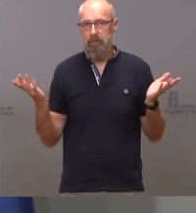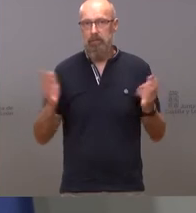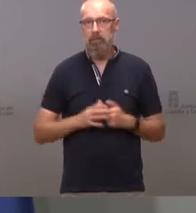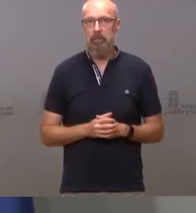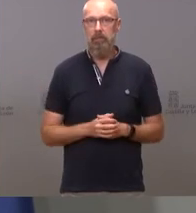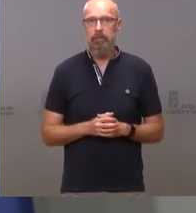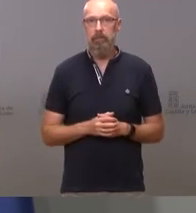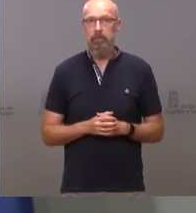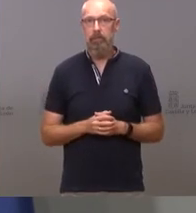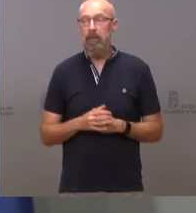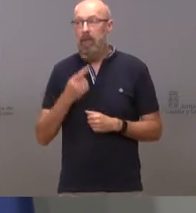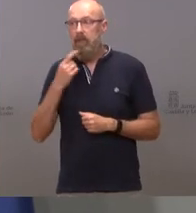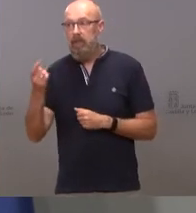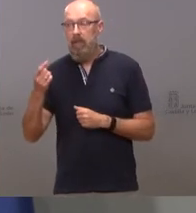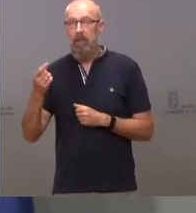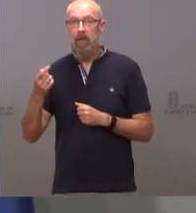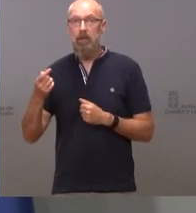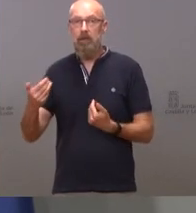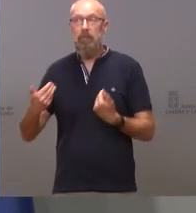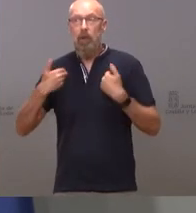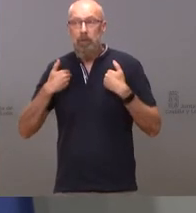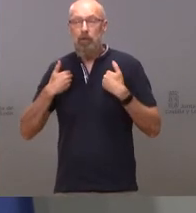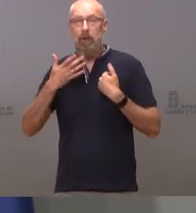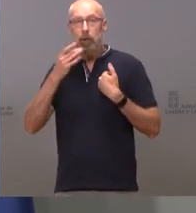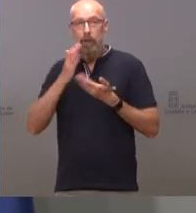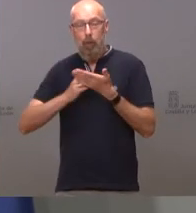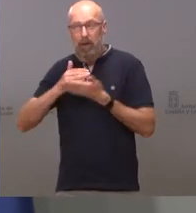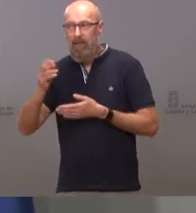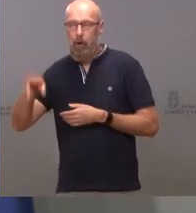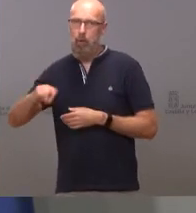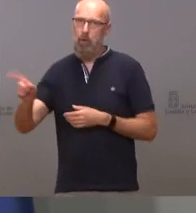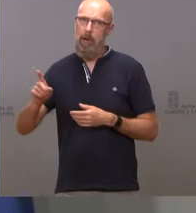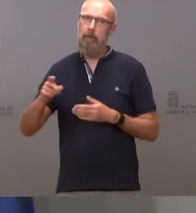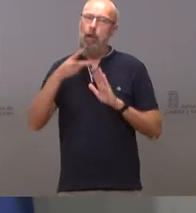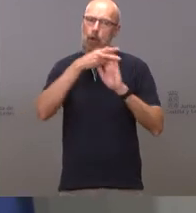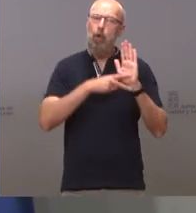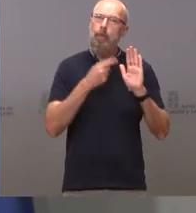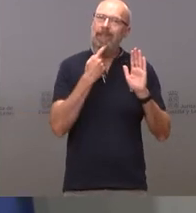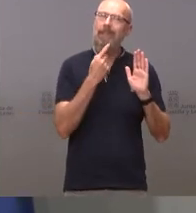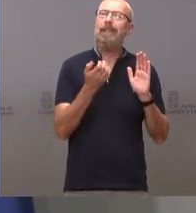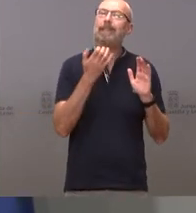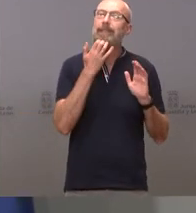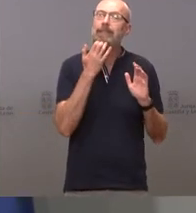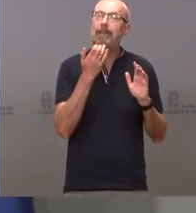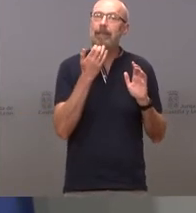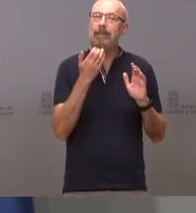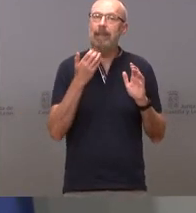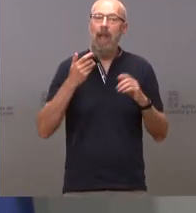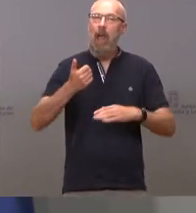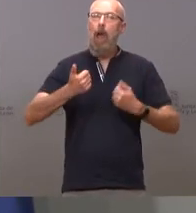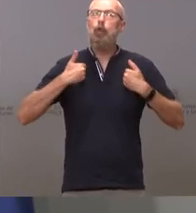esa afirmación no se sujeta por la realidad porque la norma del estado de alarma dice quién es la autoridad